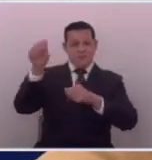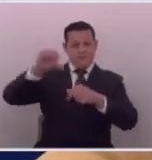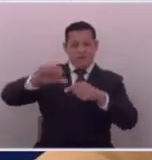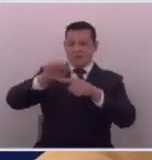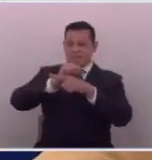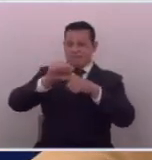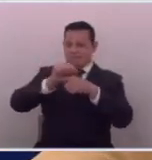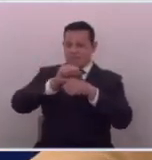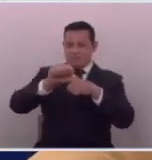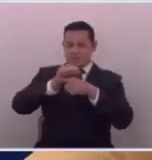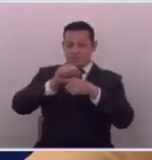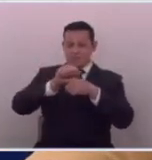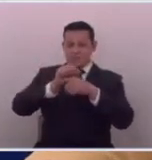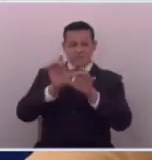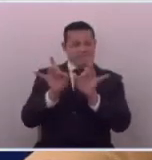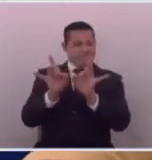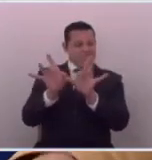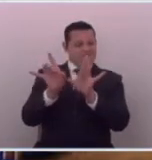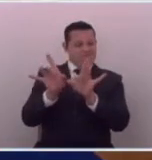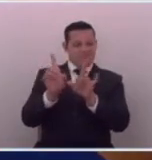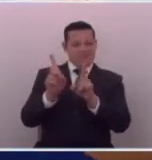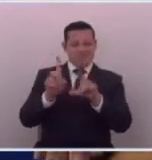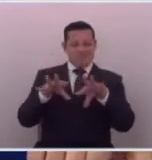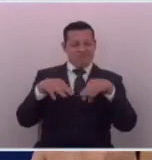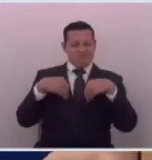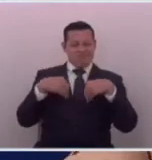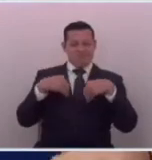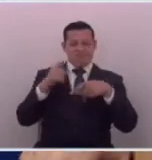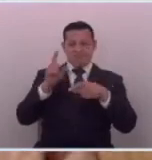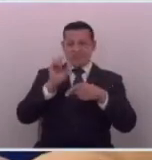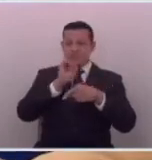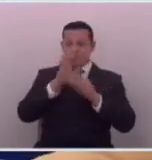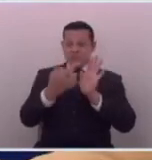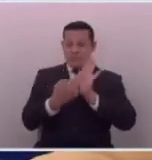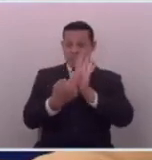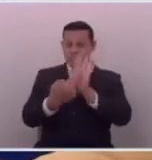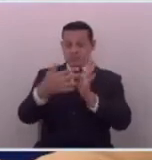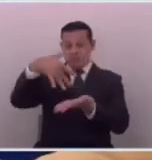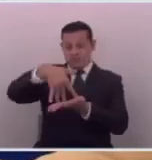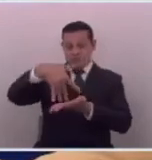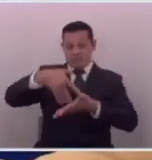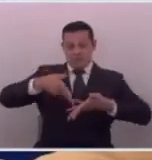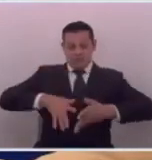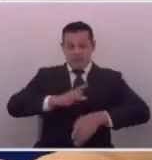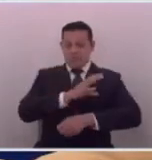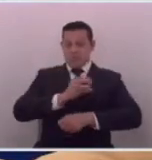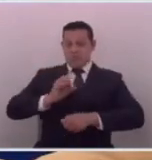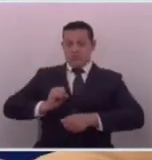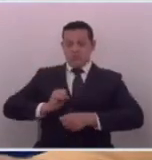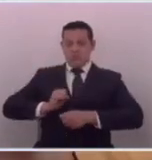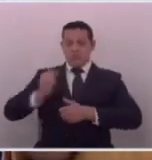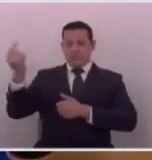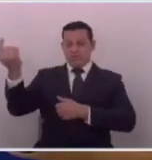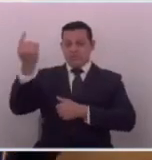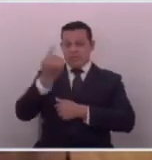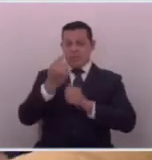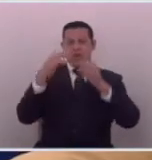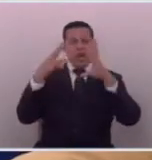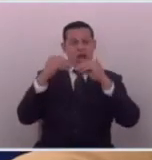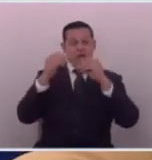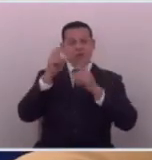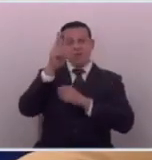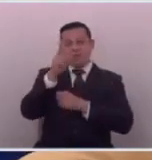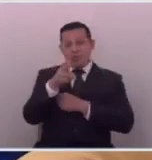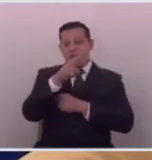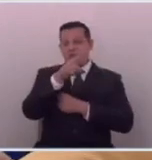prácticas es una decepción que los que se dicen representar al pueblo salvadoreño vengan a hablar de que hay